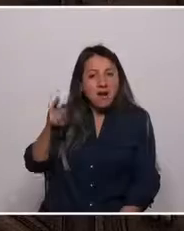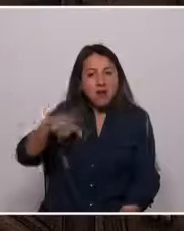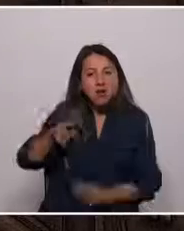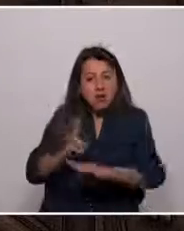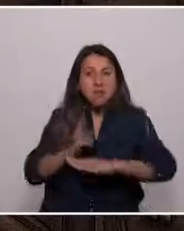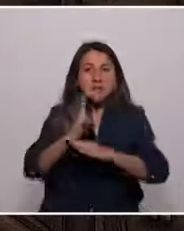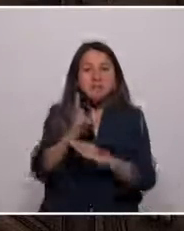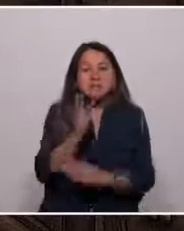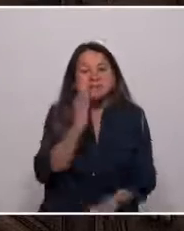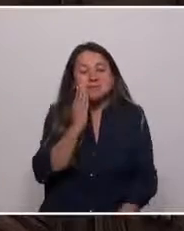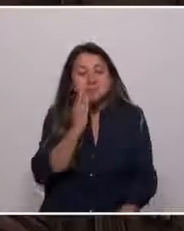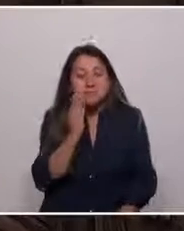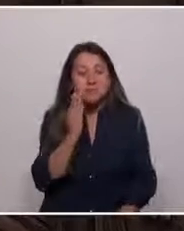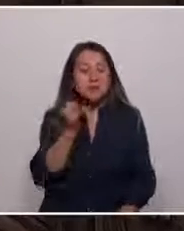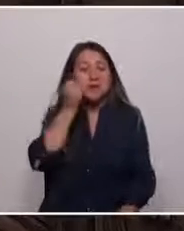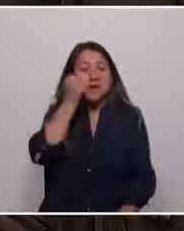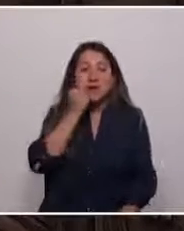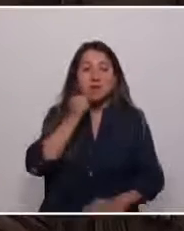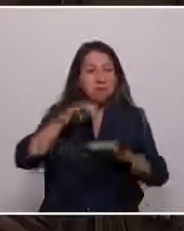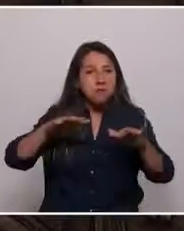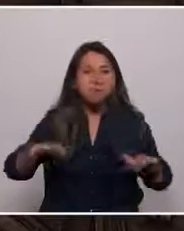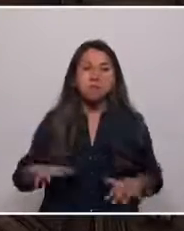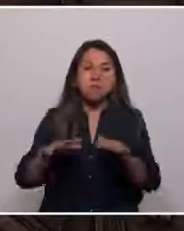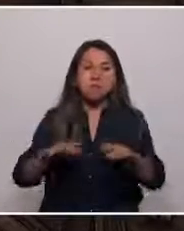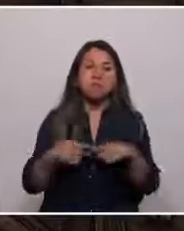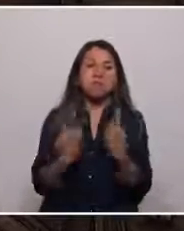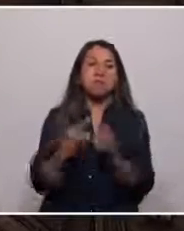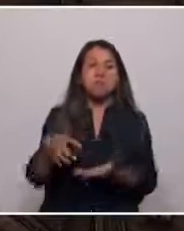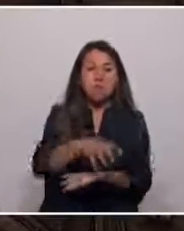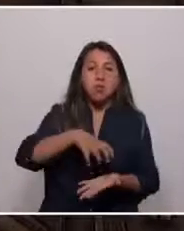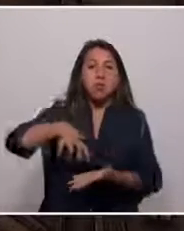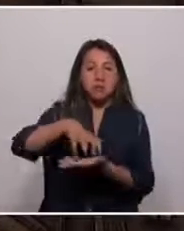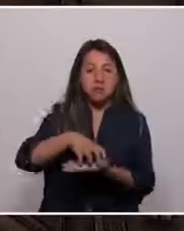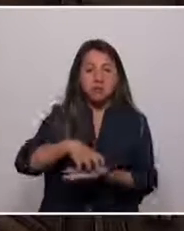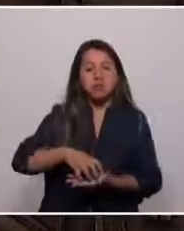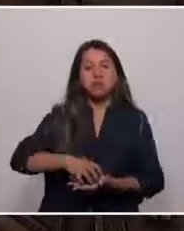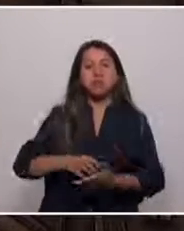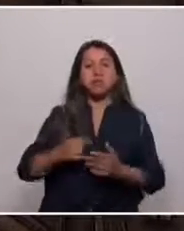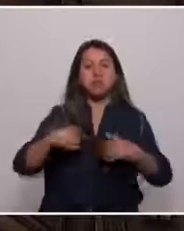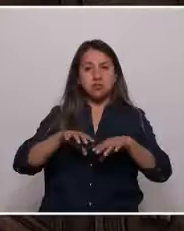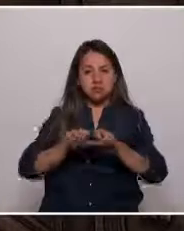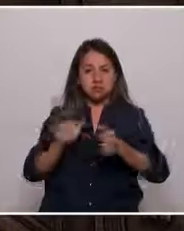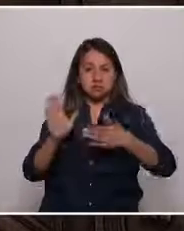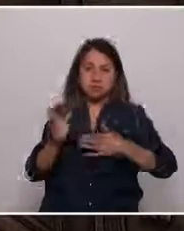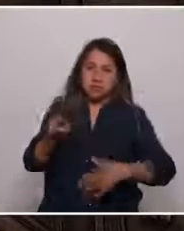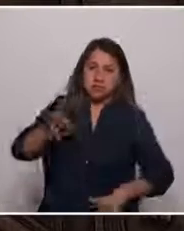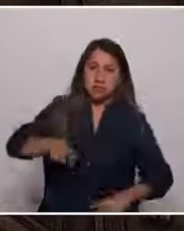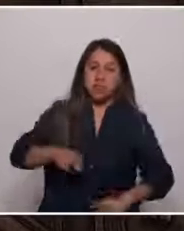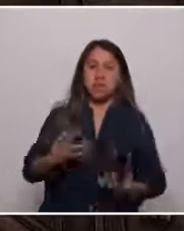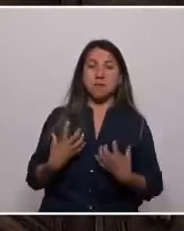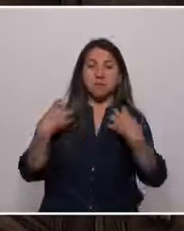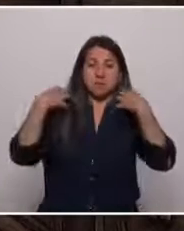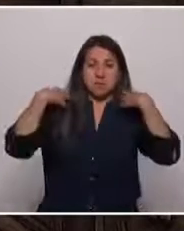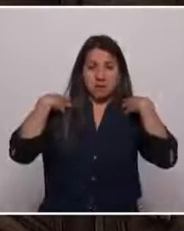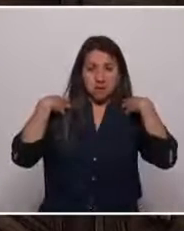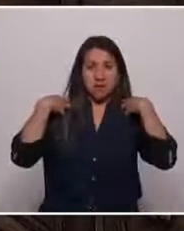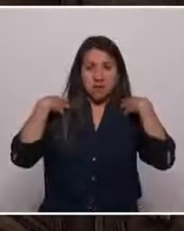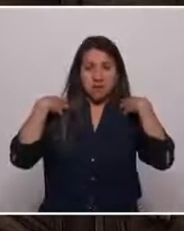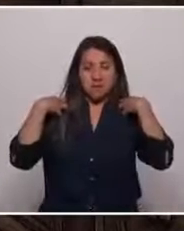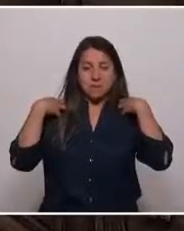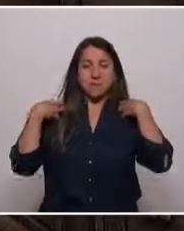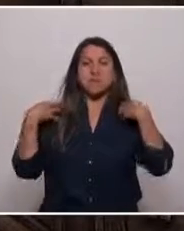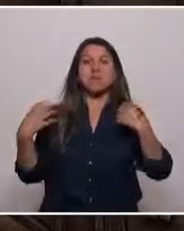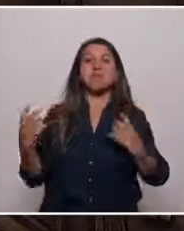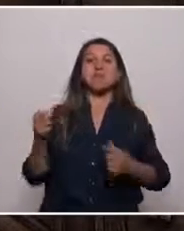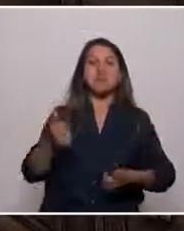nobleza del cariño y el esfuerzo de nuestro pueblo, reafirmo mi compromiso de asumir con responsabilidad el